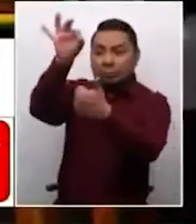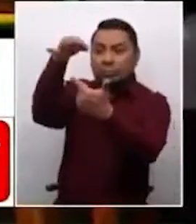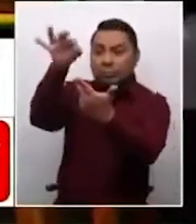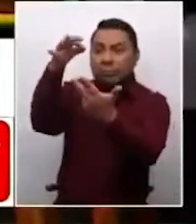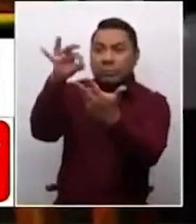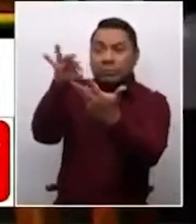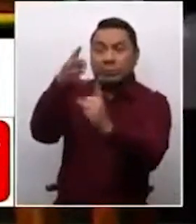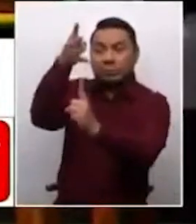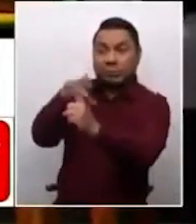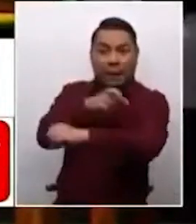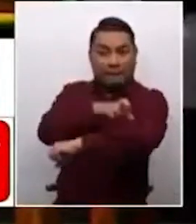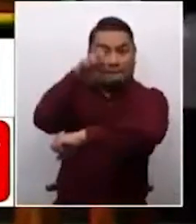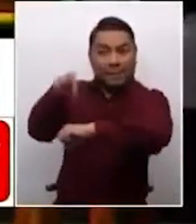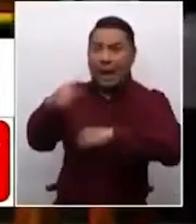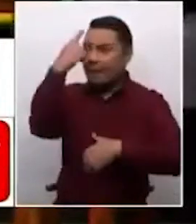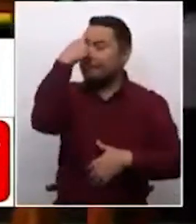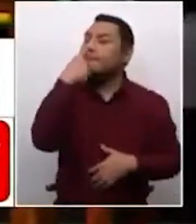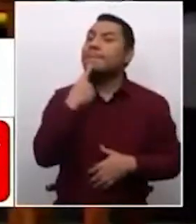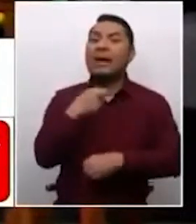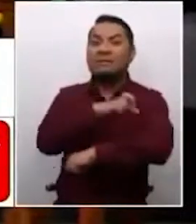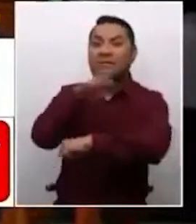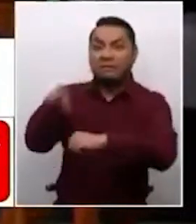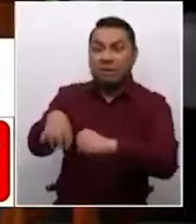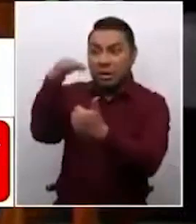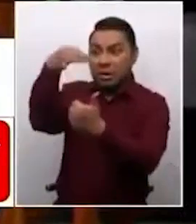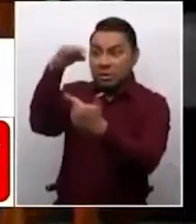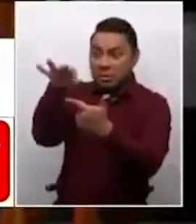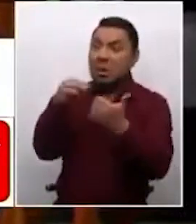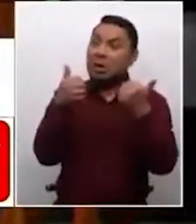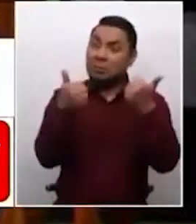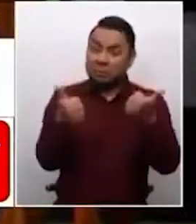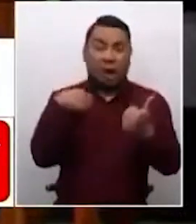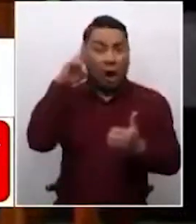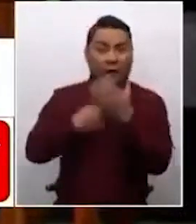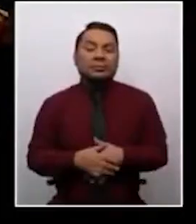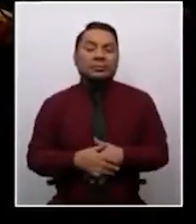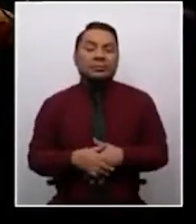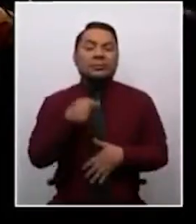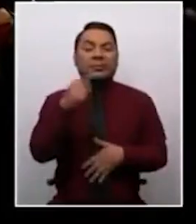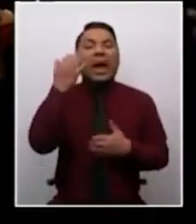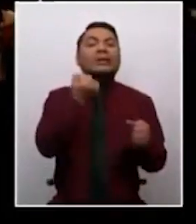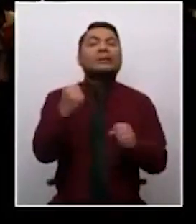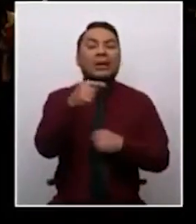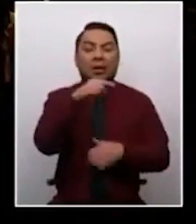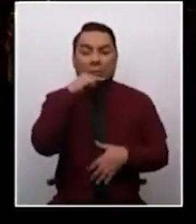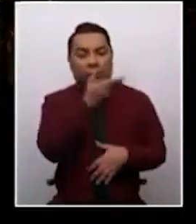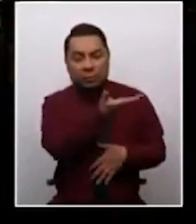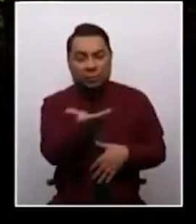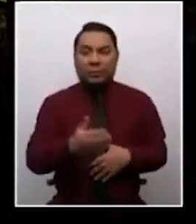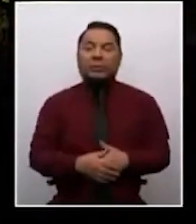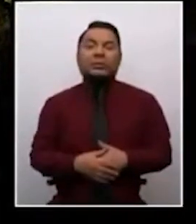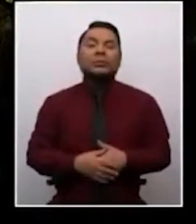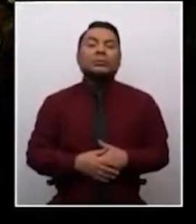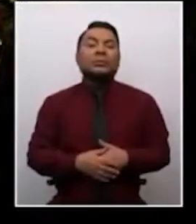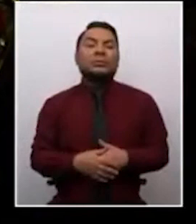o con el perfil profesional que requiere para dicha función. Los demás aspirantes al sillón